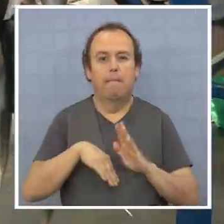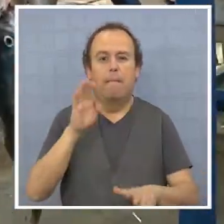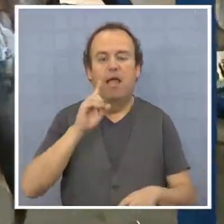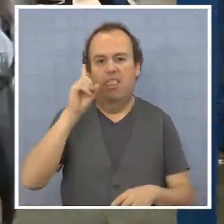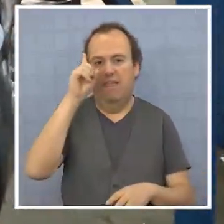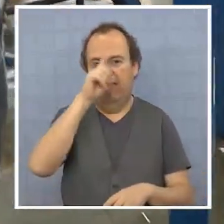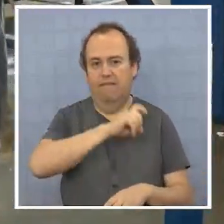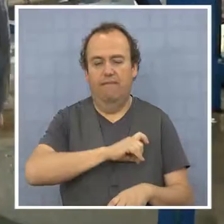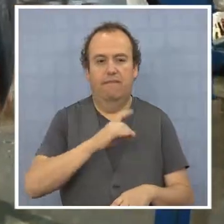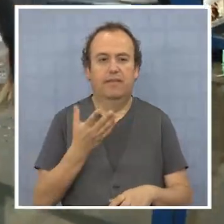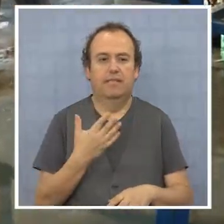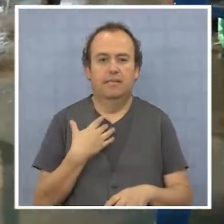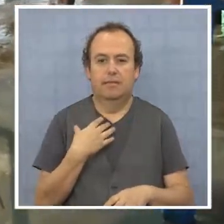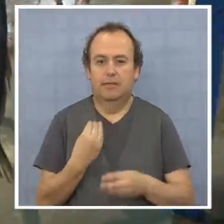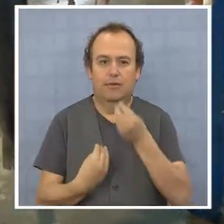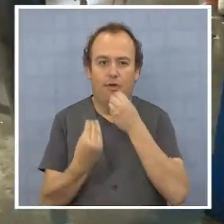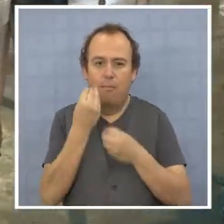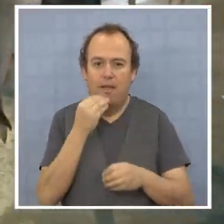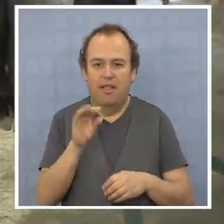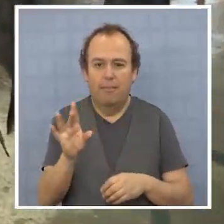difíciles de encontrar.